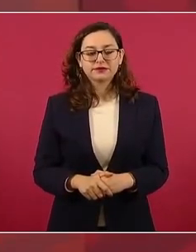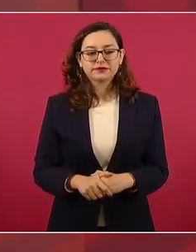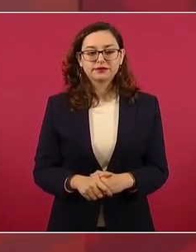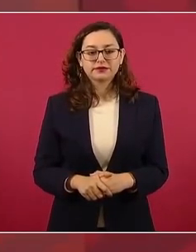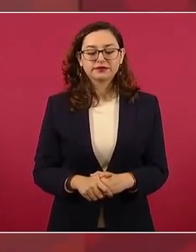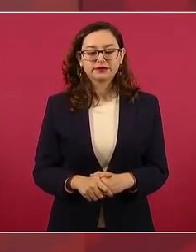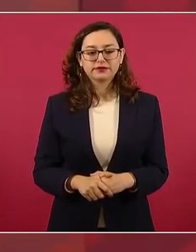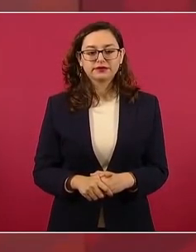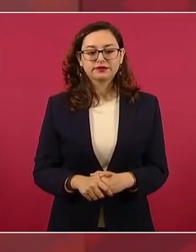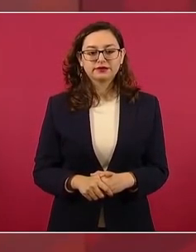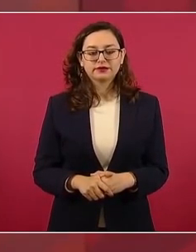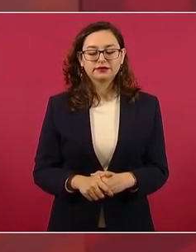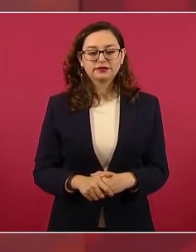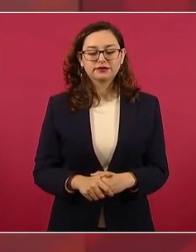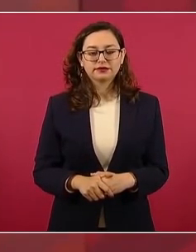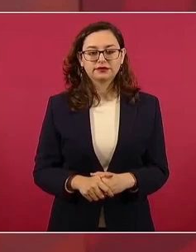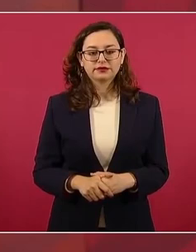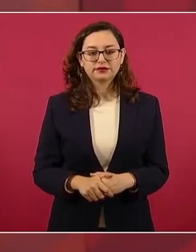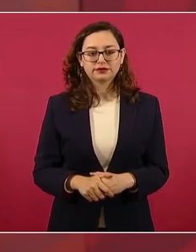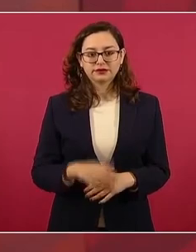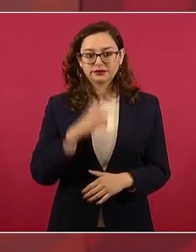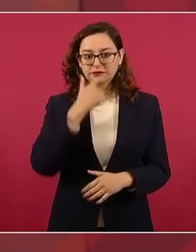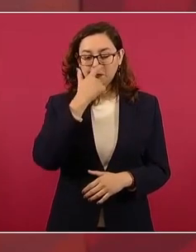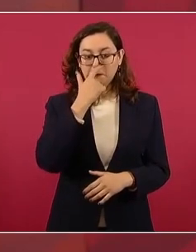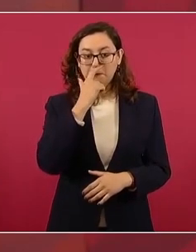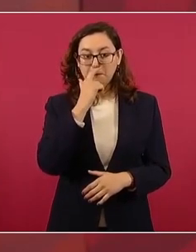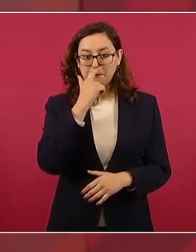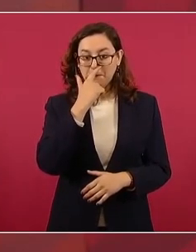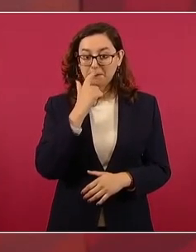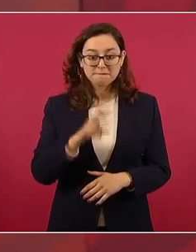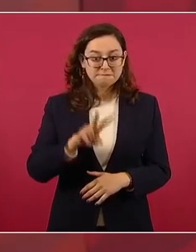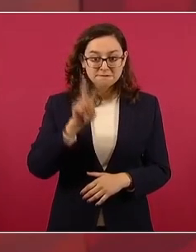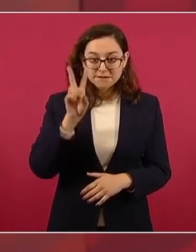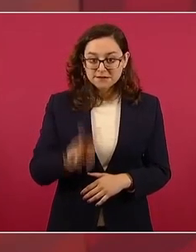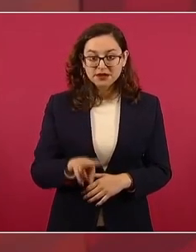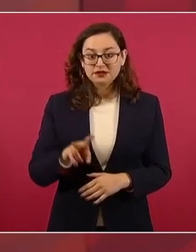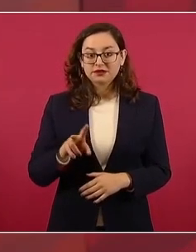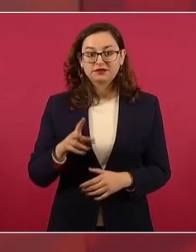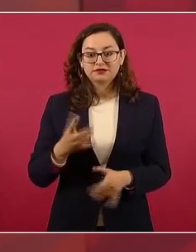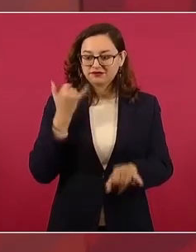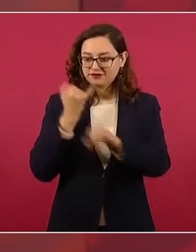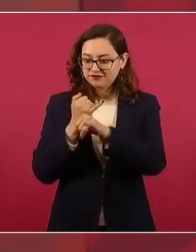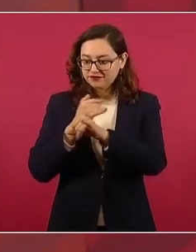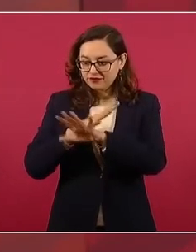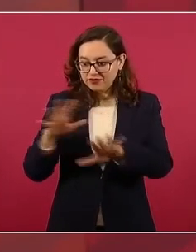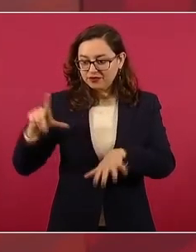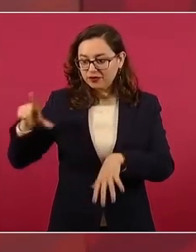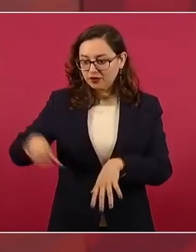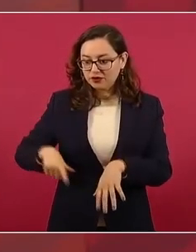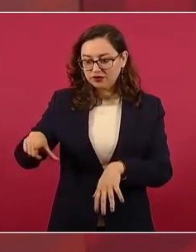Además, mucha filtración de información,